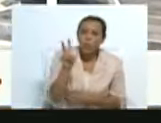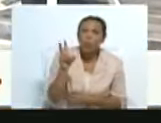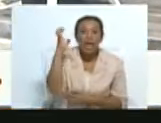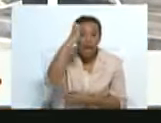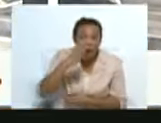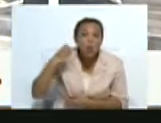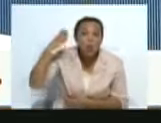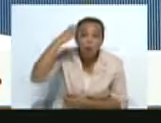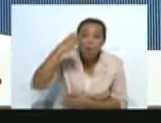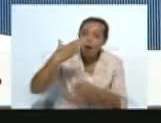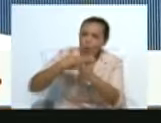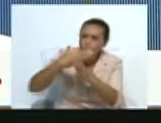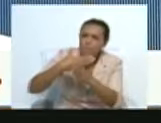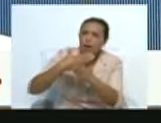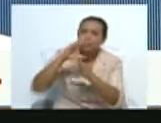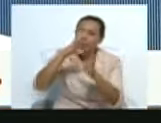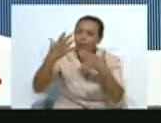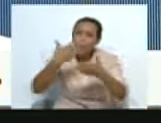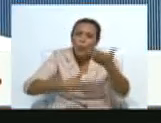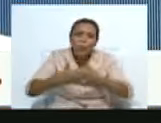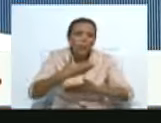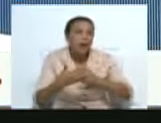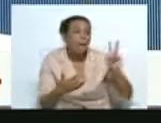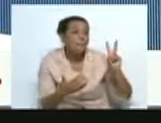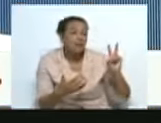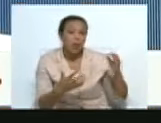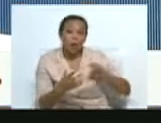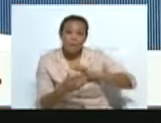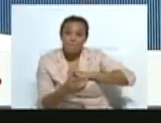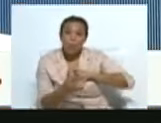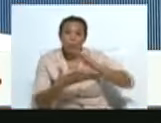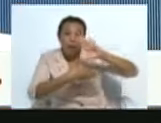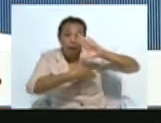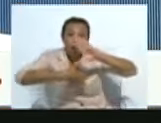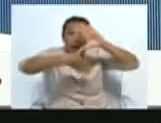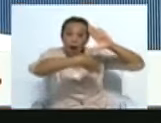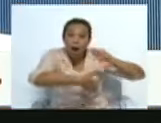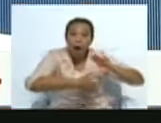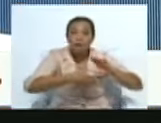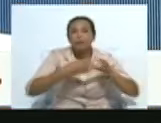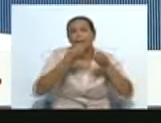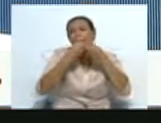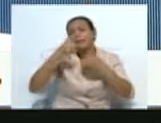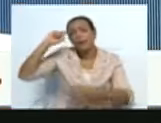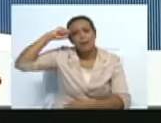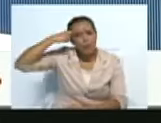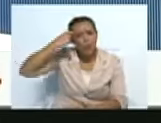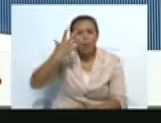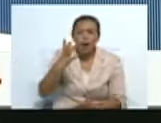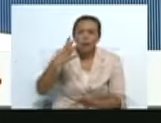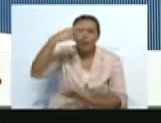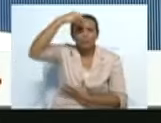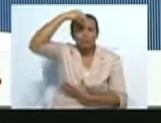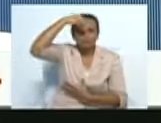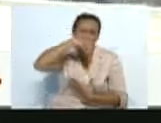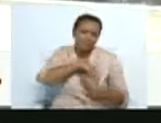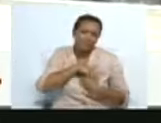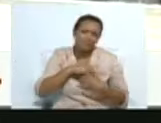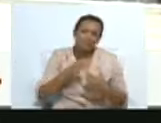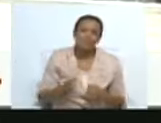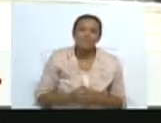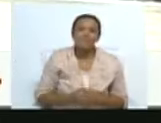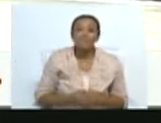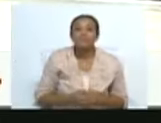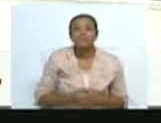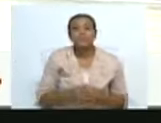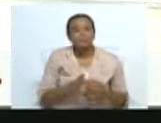compartiendo con el público de Europa, con la gente de Europa, con los colegas, todos estos lindos recuerdos que me llevo en mi corazón. Eso